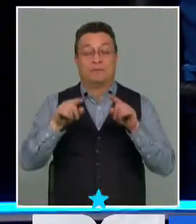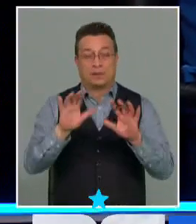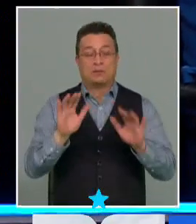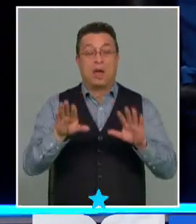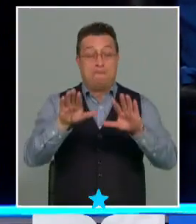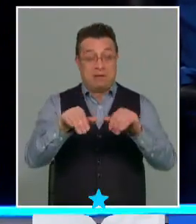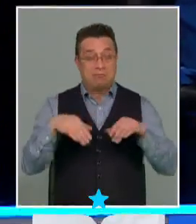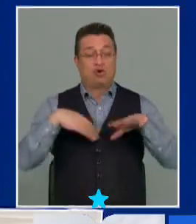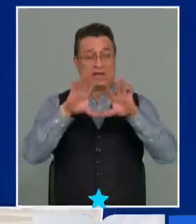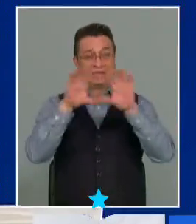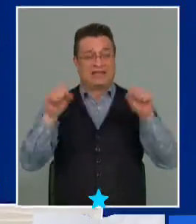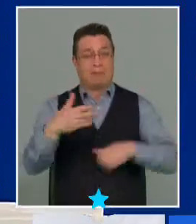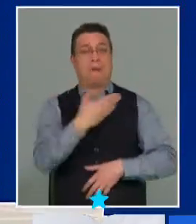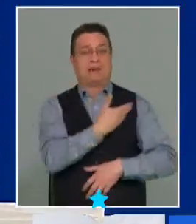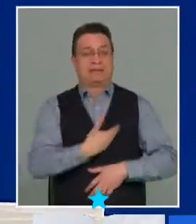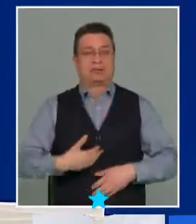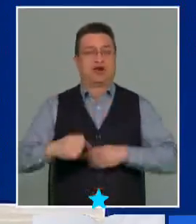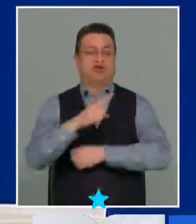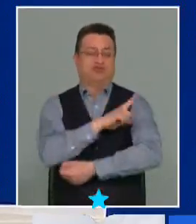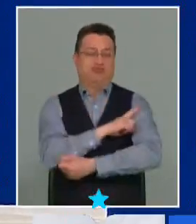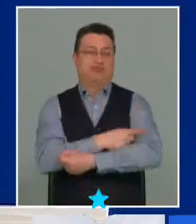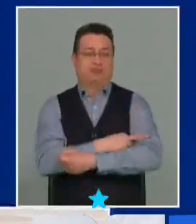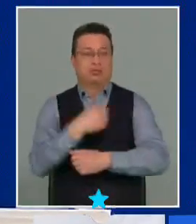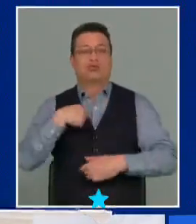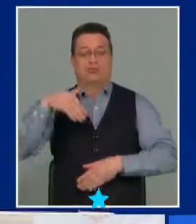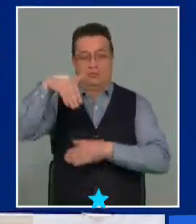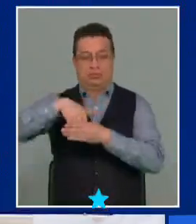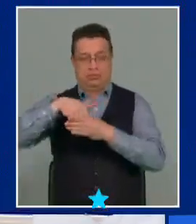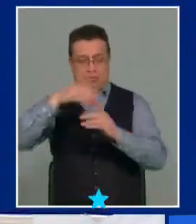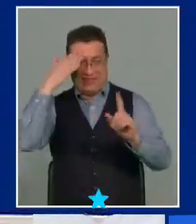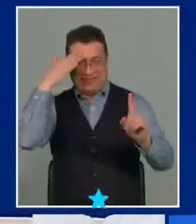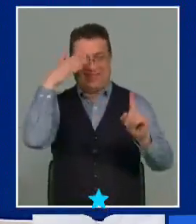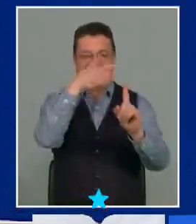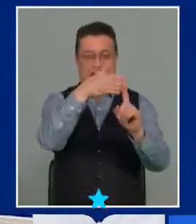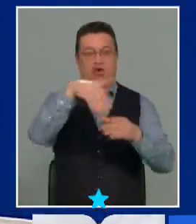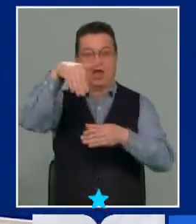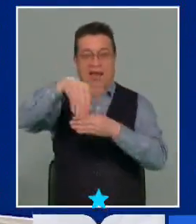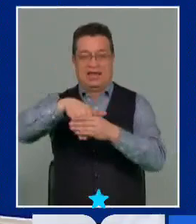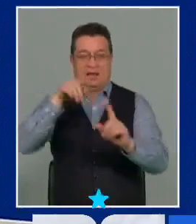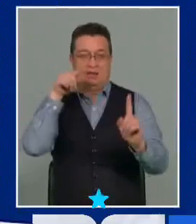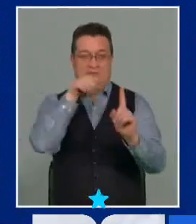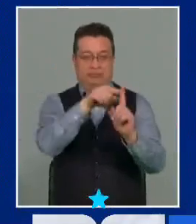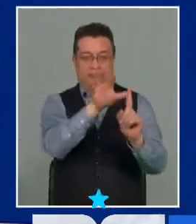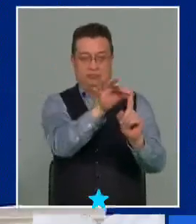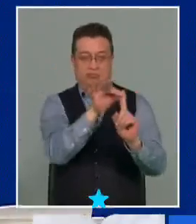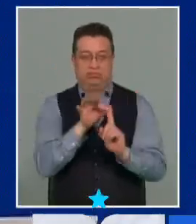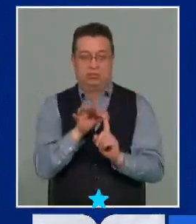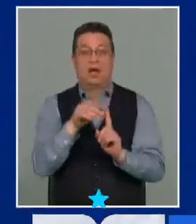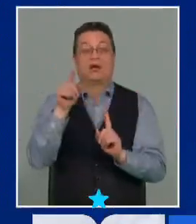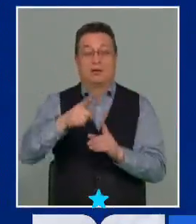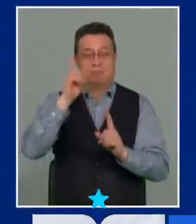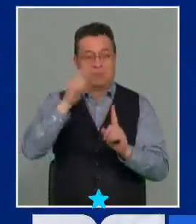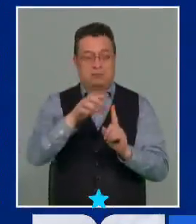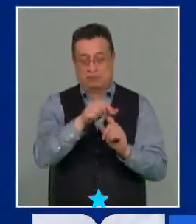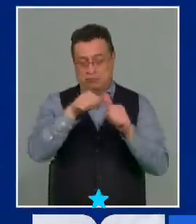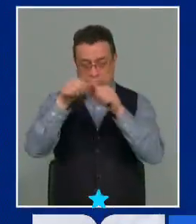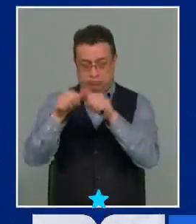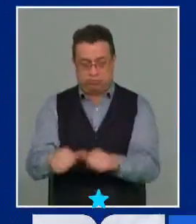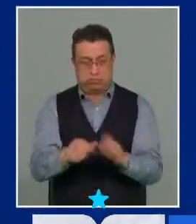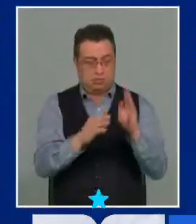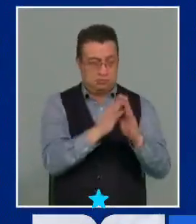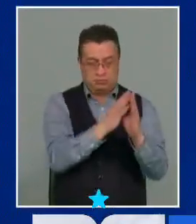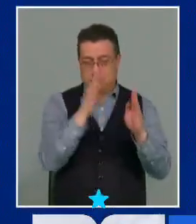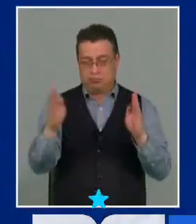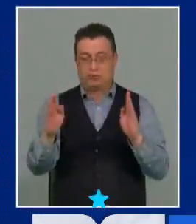presidencialista. ¿Qué significa eso? Que nosotros elegimos directamente el Presidente o Presidenta. Punto uno. Dos, que su mandato es fijo, dura el tiempo que